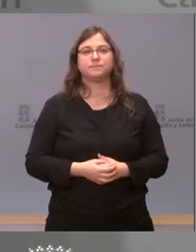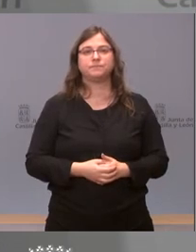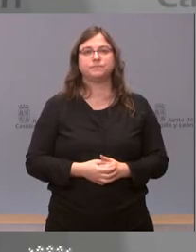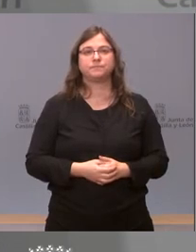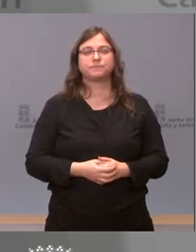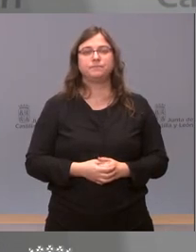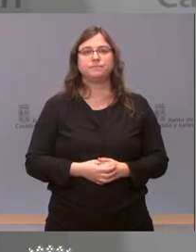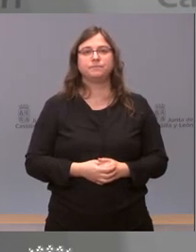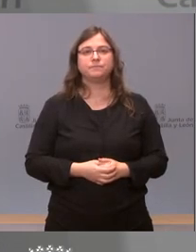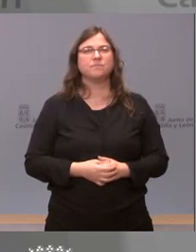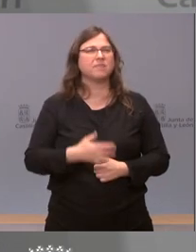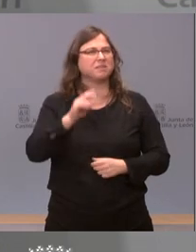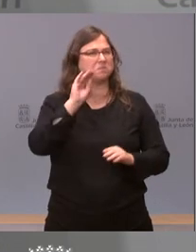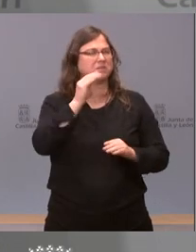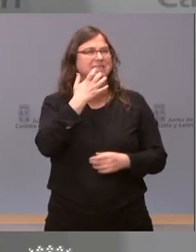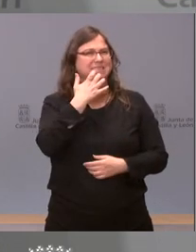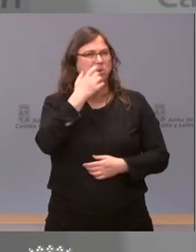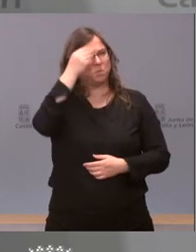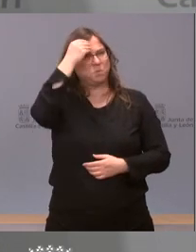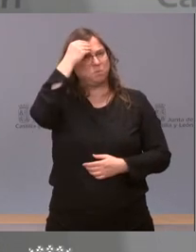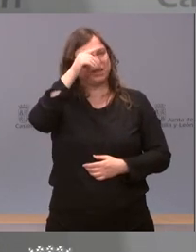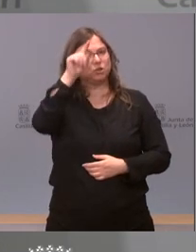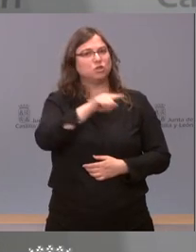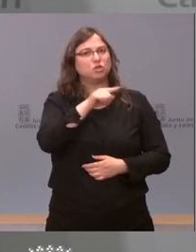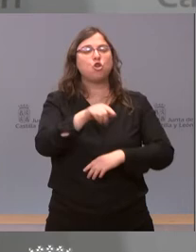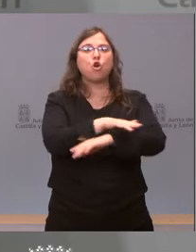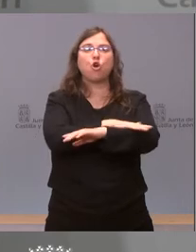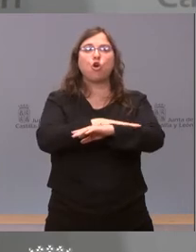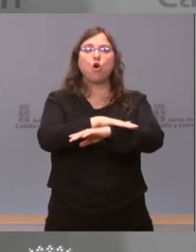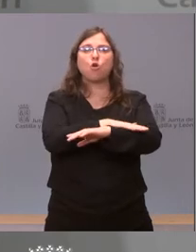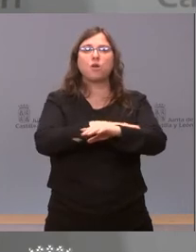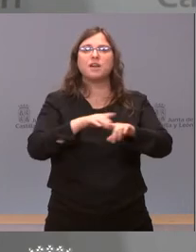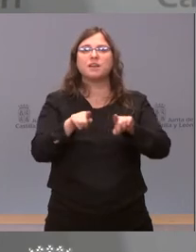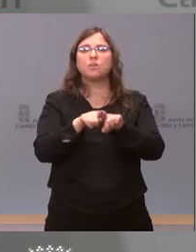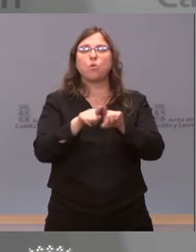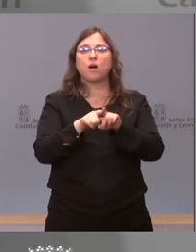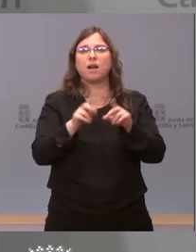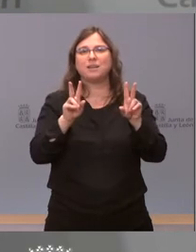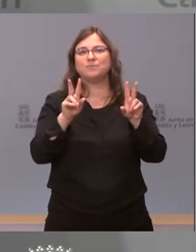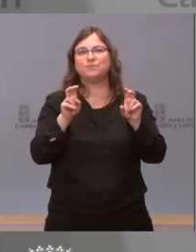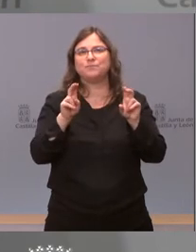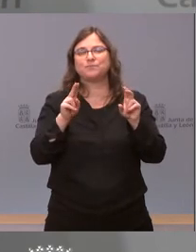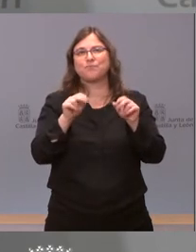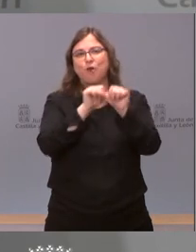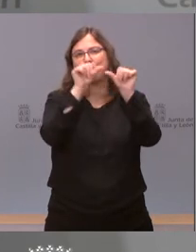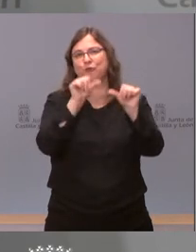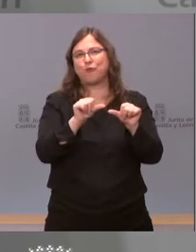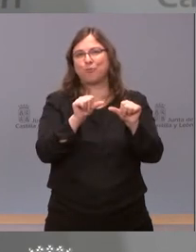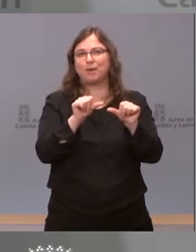sobre si creo yo que el gobierno se ha comportado de una manera